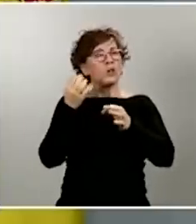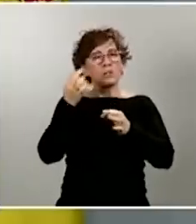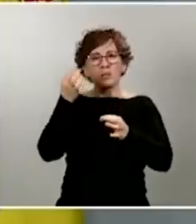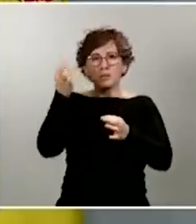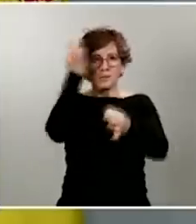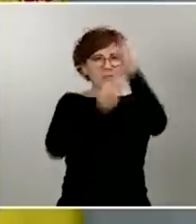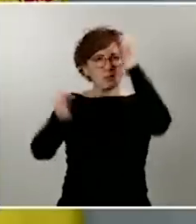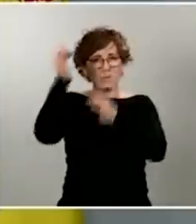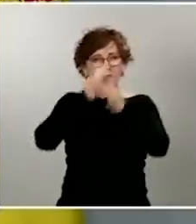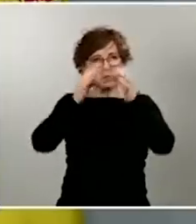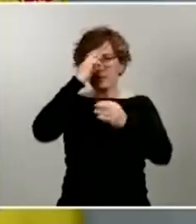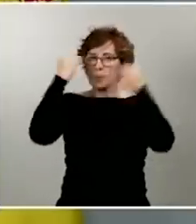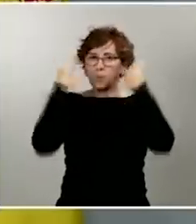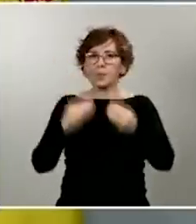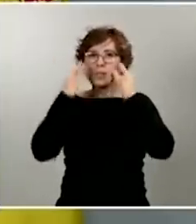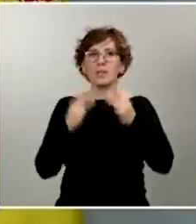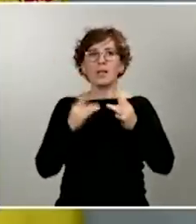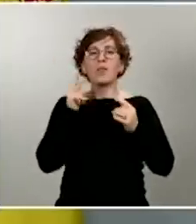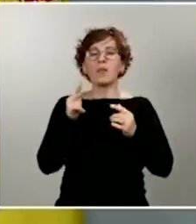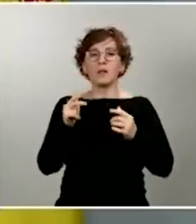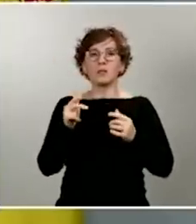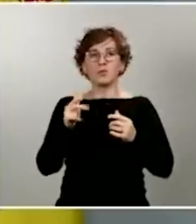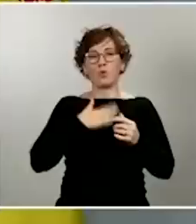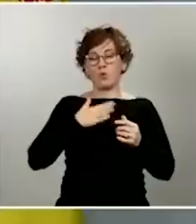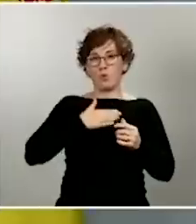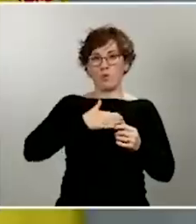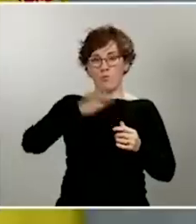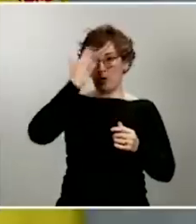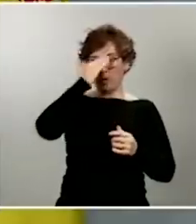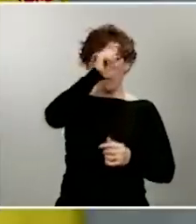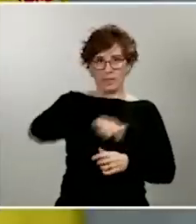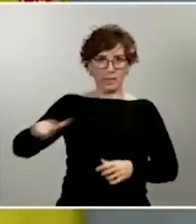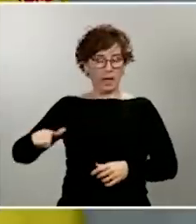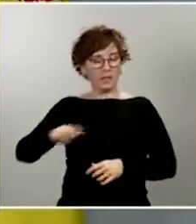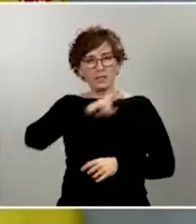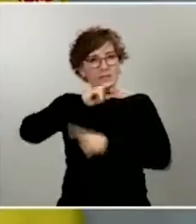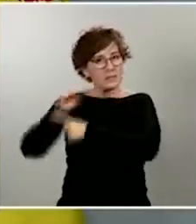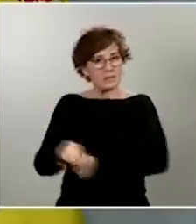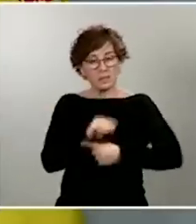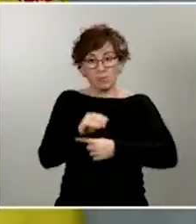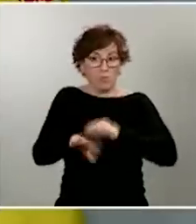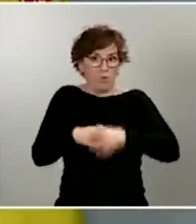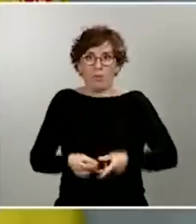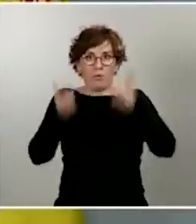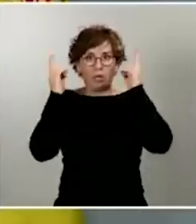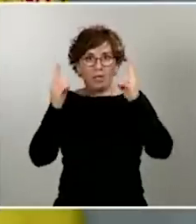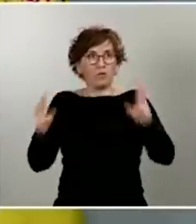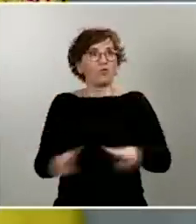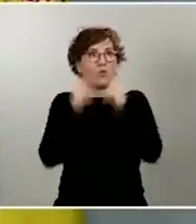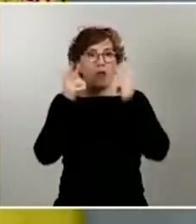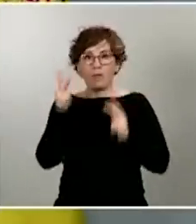fundamentales del conjunto de los ciudadanos. El Estado de Derecho, el Estado democrático y social de derecho, está